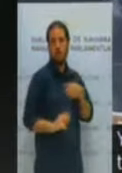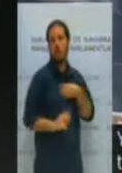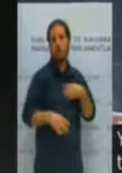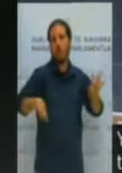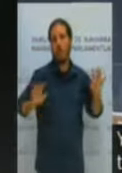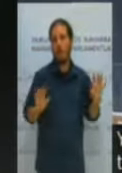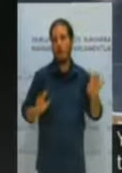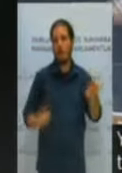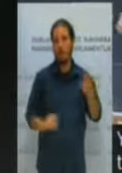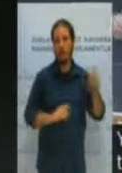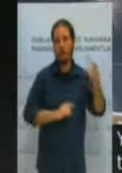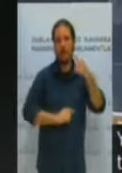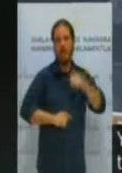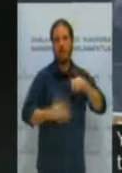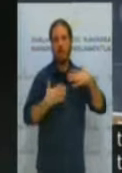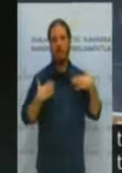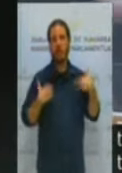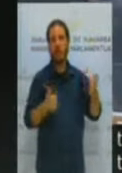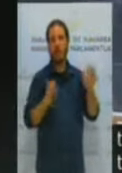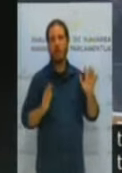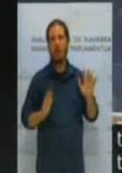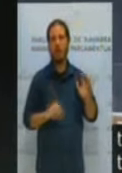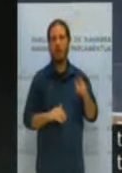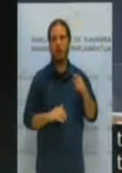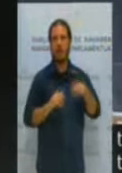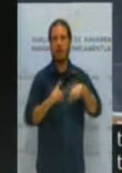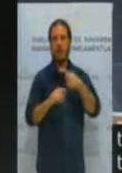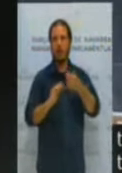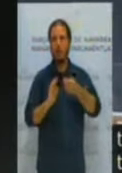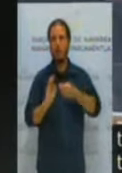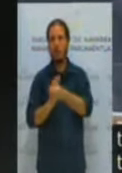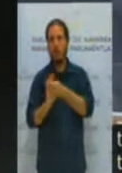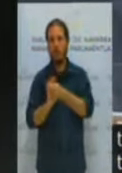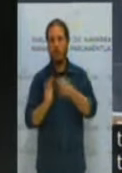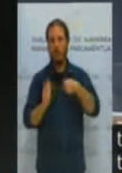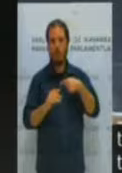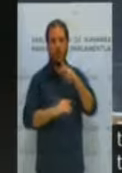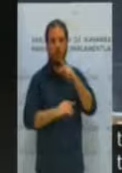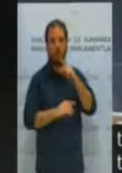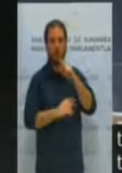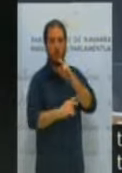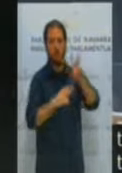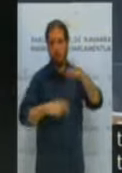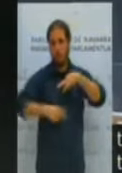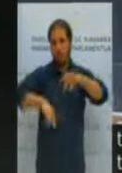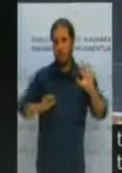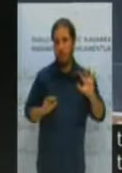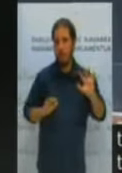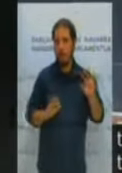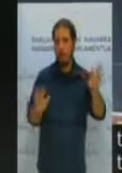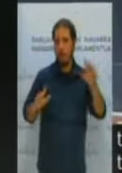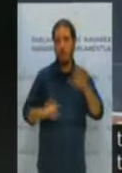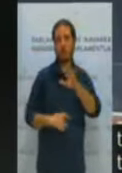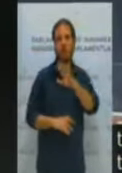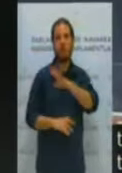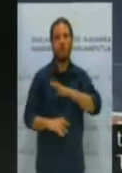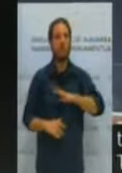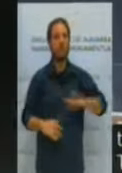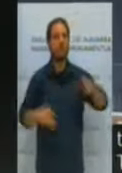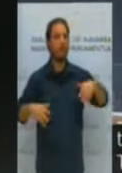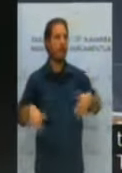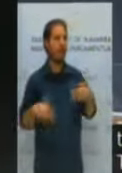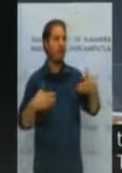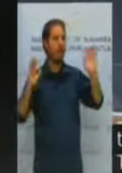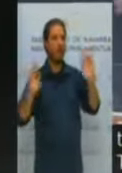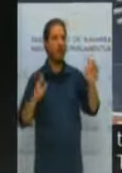decir lo que quiera. Pero también le advierto, luego hay una moción y yo tengo turno de intervención, le digo por si acaso, no vaya a ser que se confíe y no deje a los demás